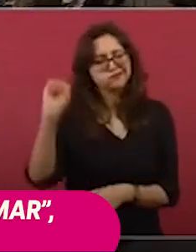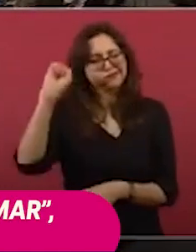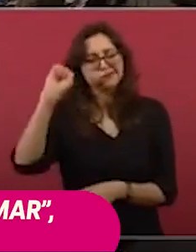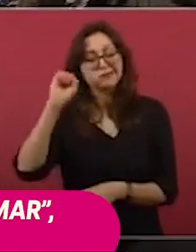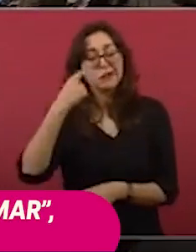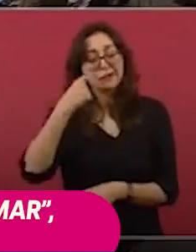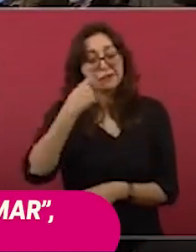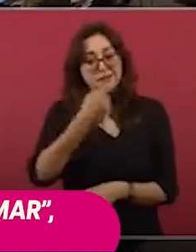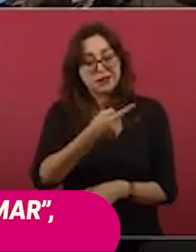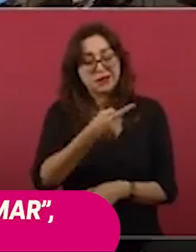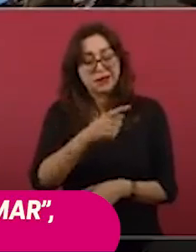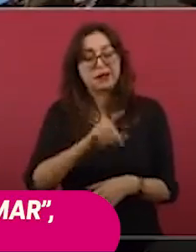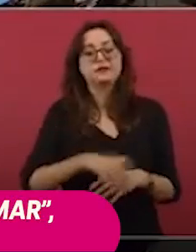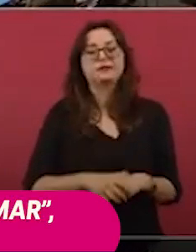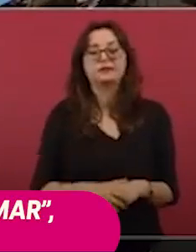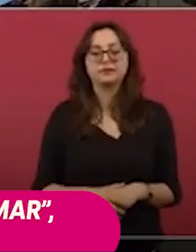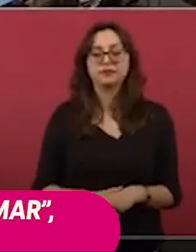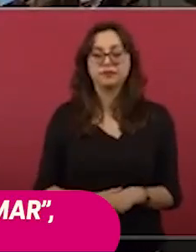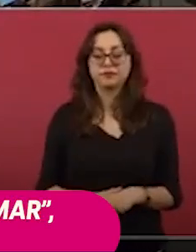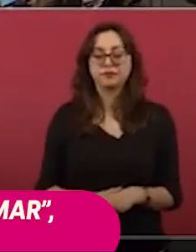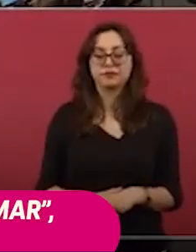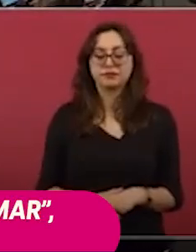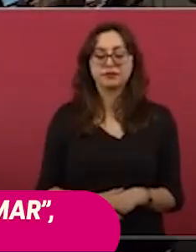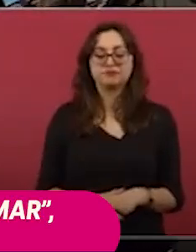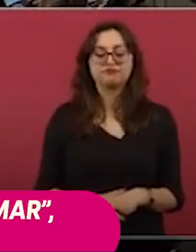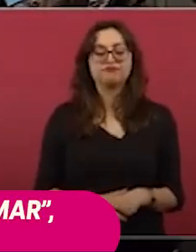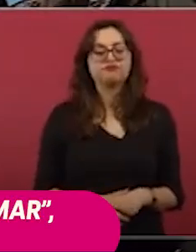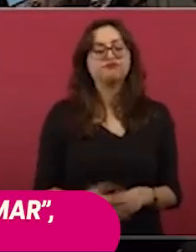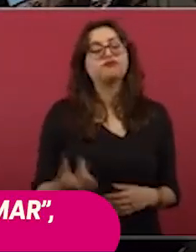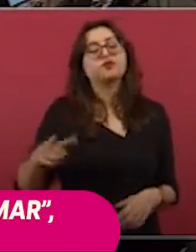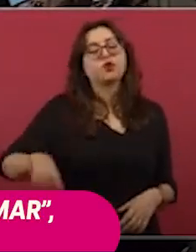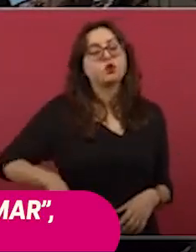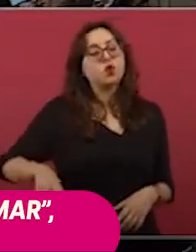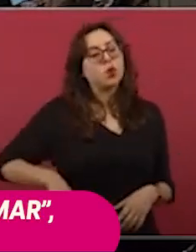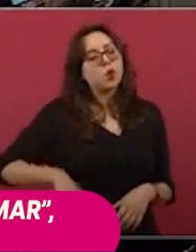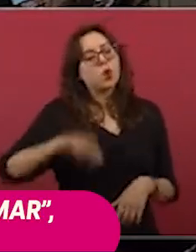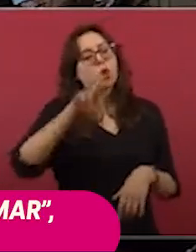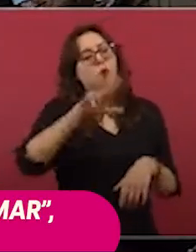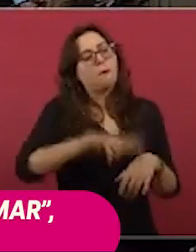Y miren el texto, le dice, gobernador, secretario…